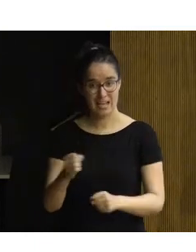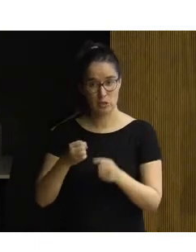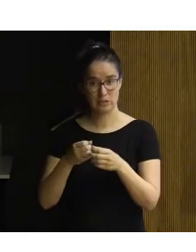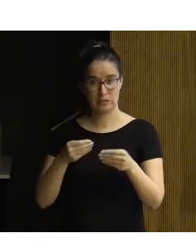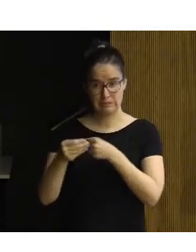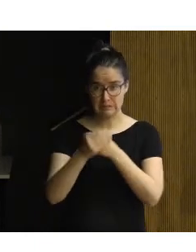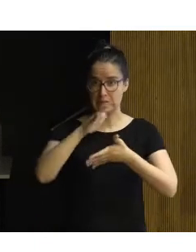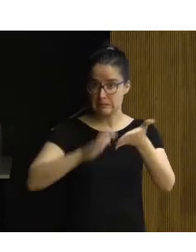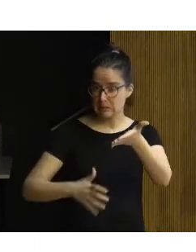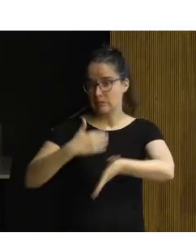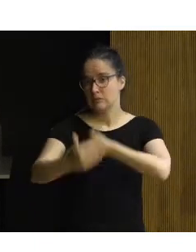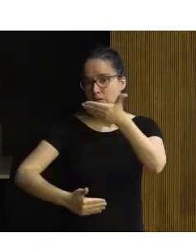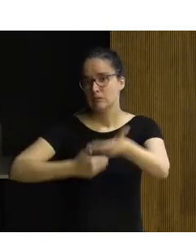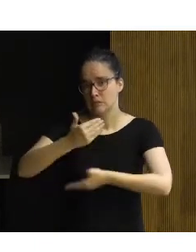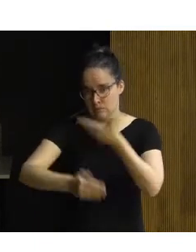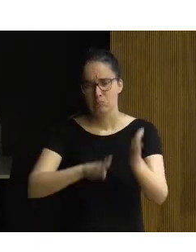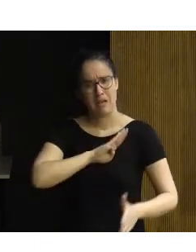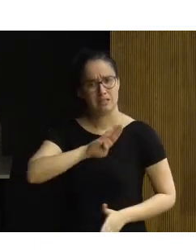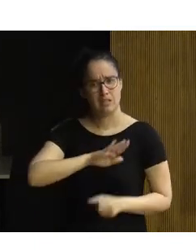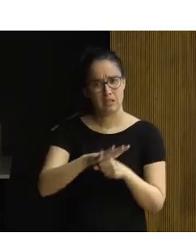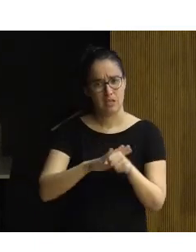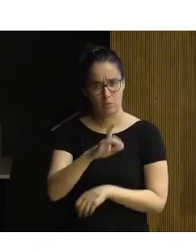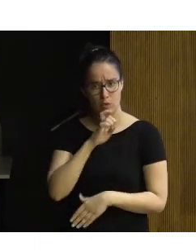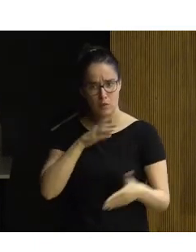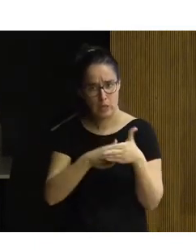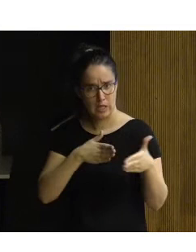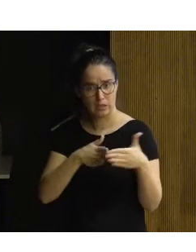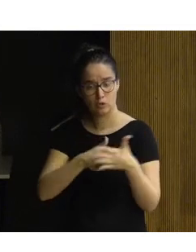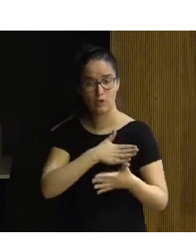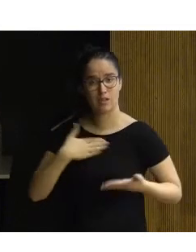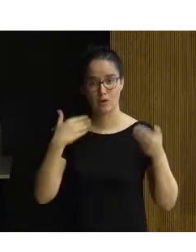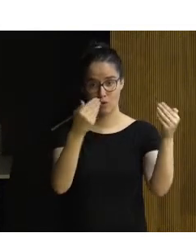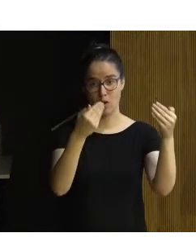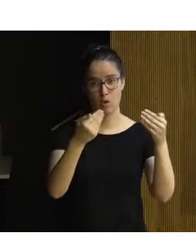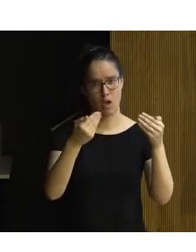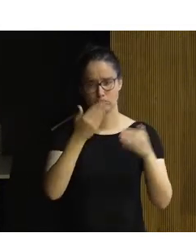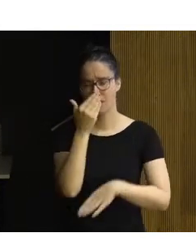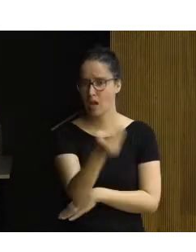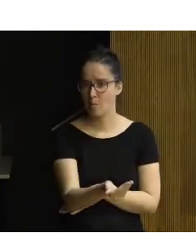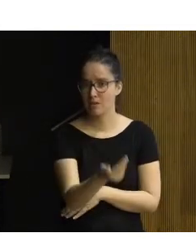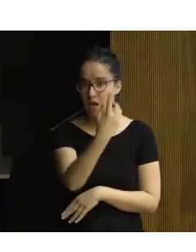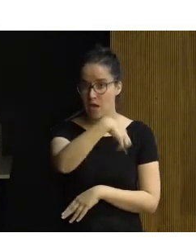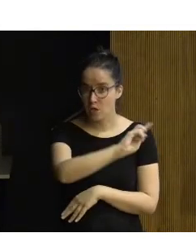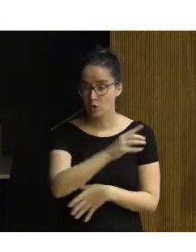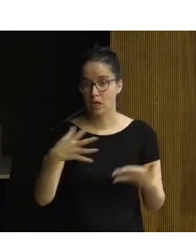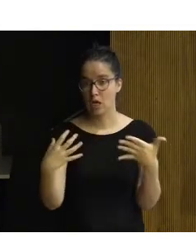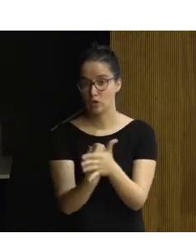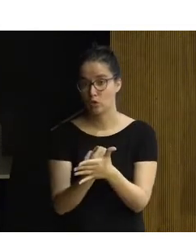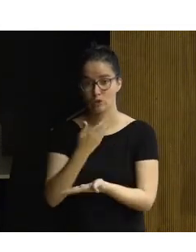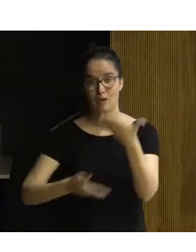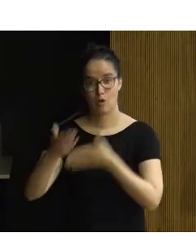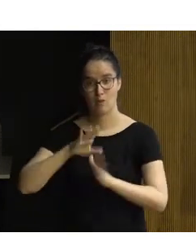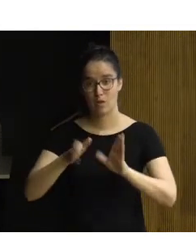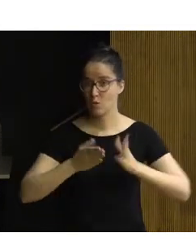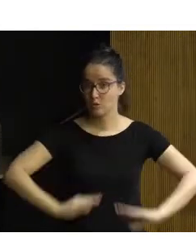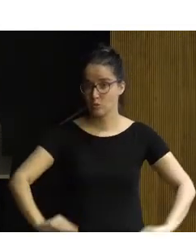avanza sensiblemente en este campo de dificultades. Yo quiero felicitarles de todo corazón a ellos, a todos los que han colaborado en su